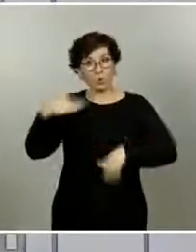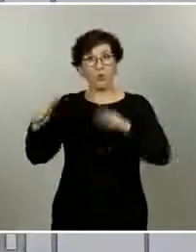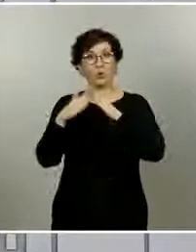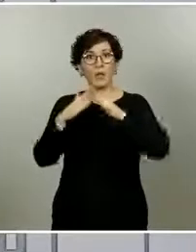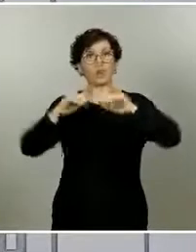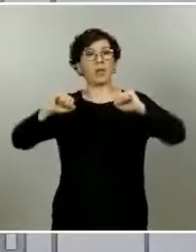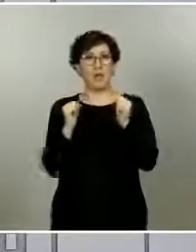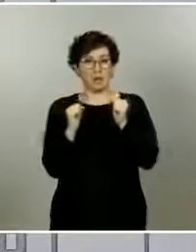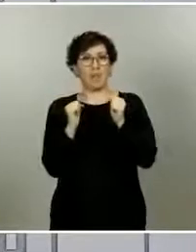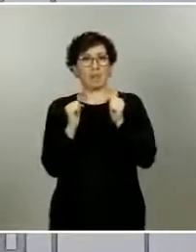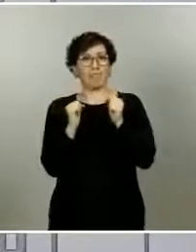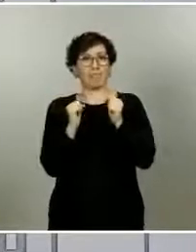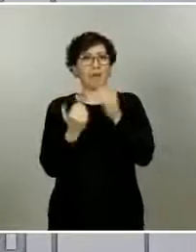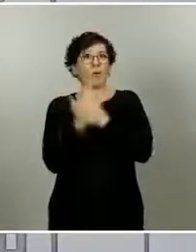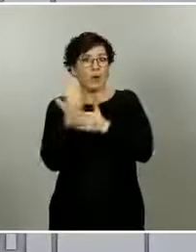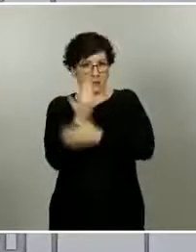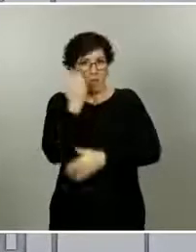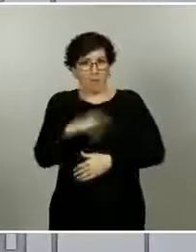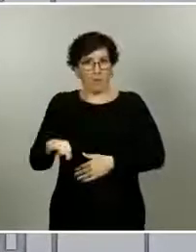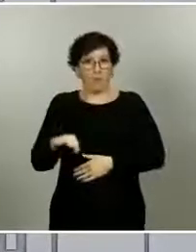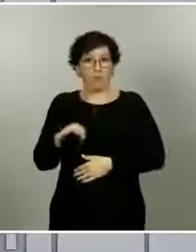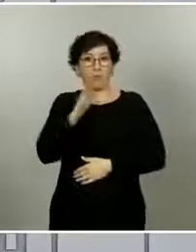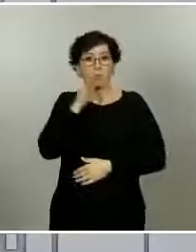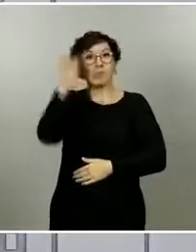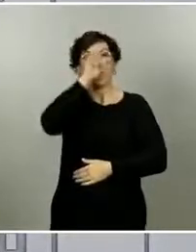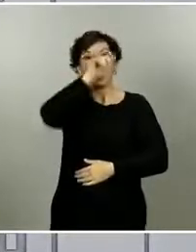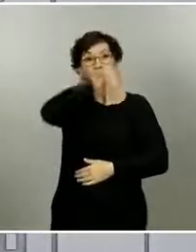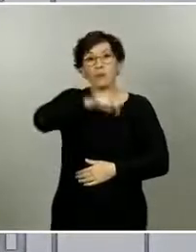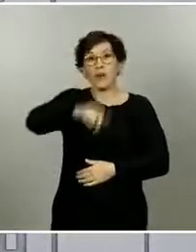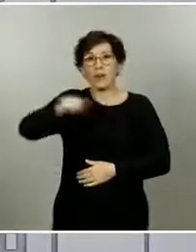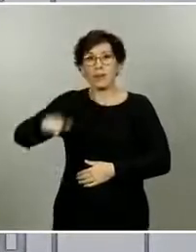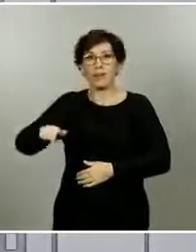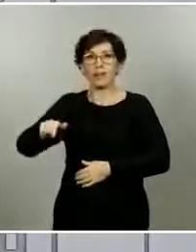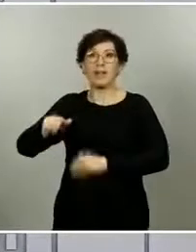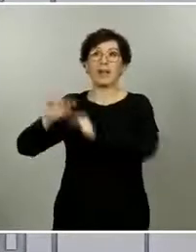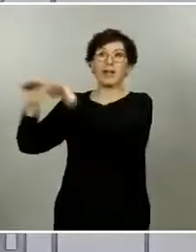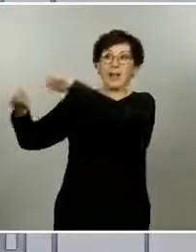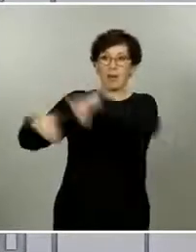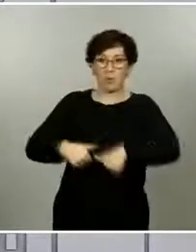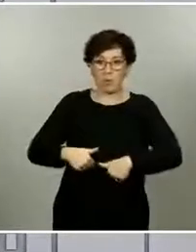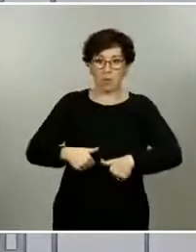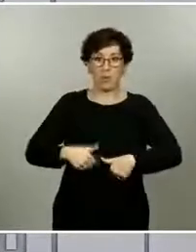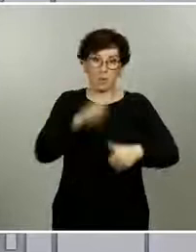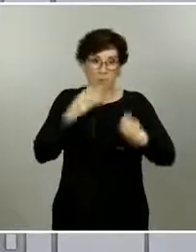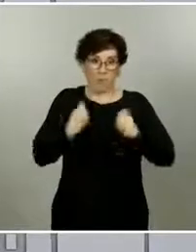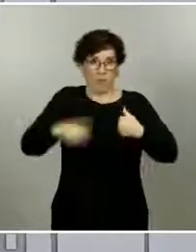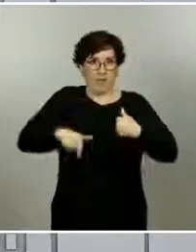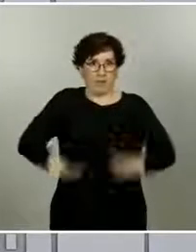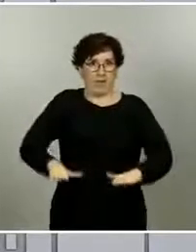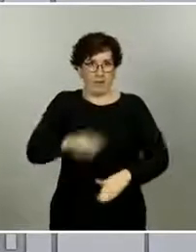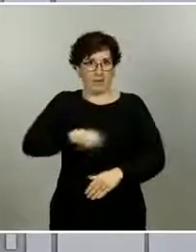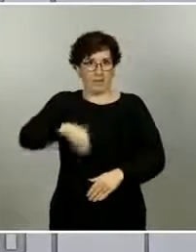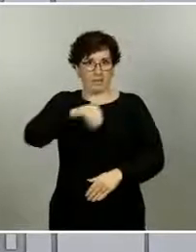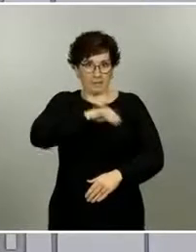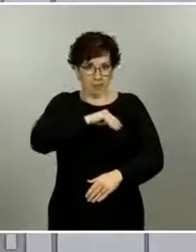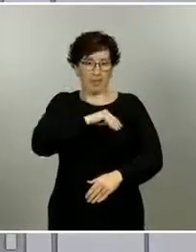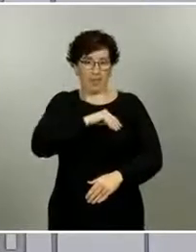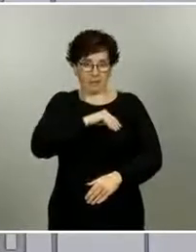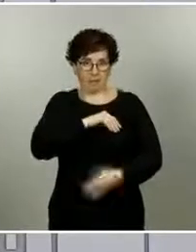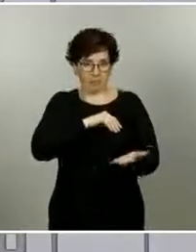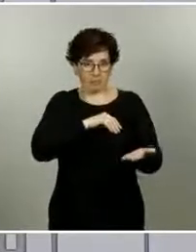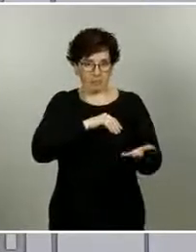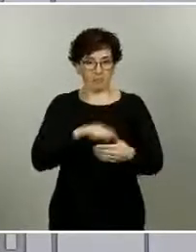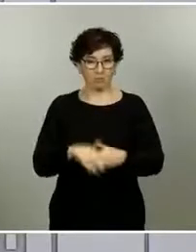residencia porque de hecho las personas que regresan son aquellas o solamente son aquellas que tienen una residencia en España una primera